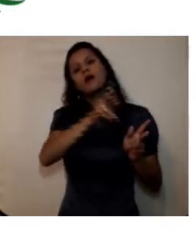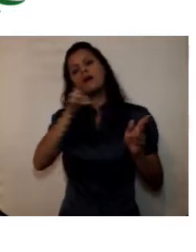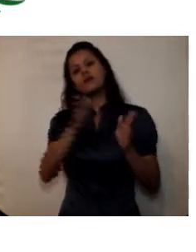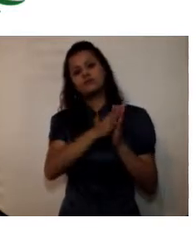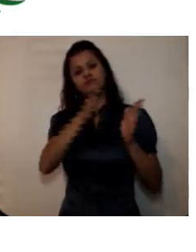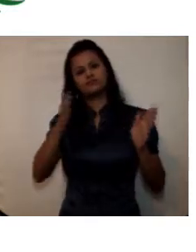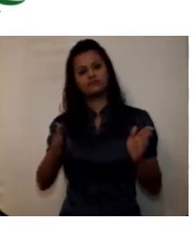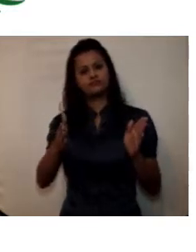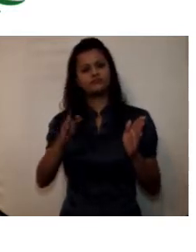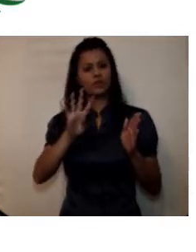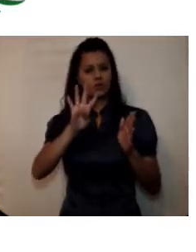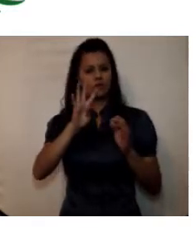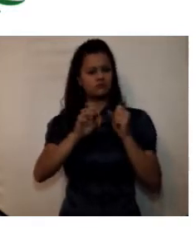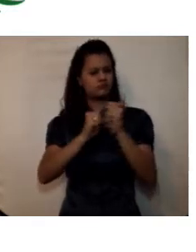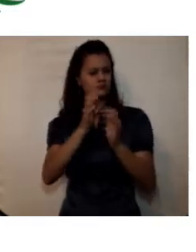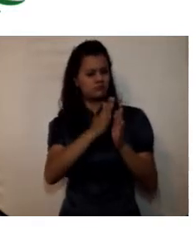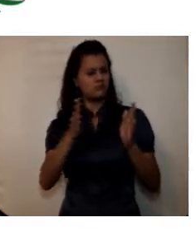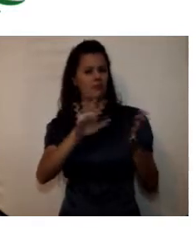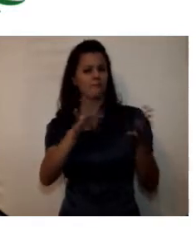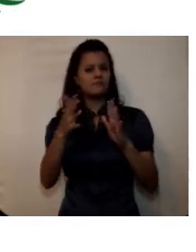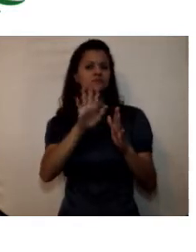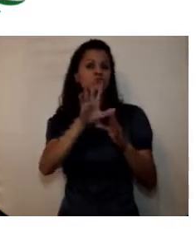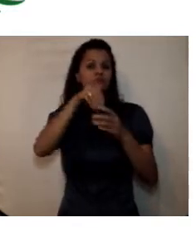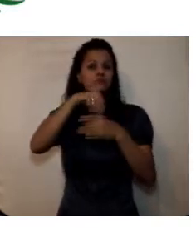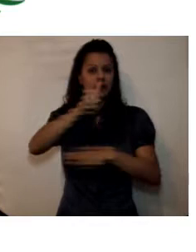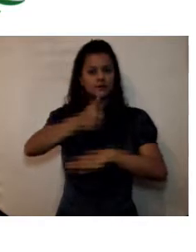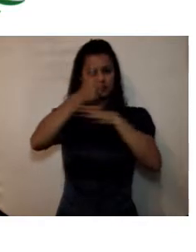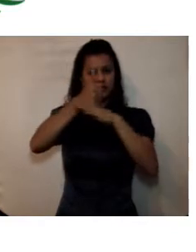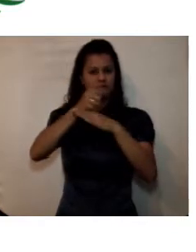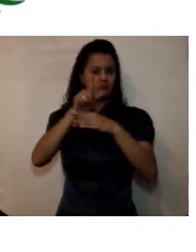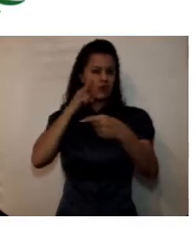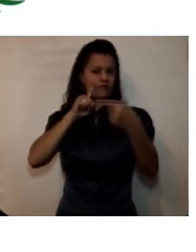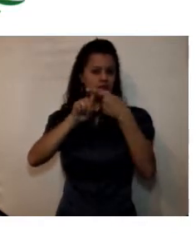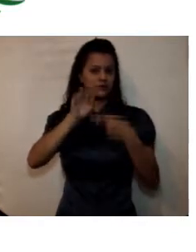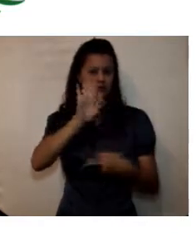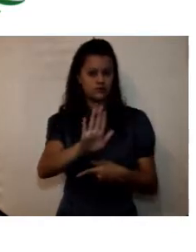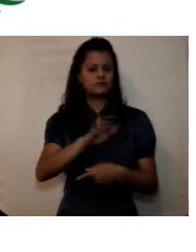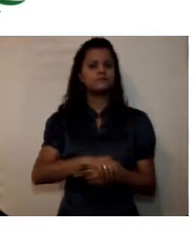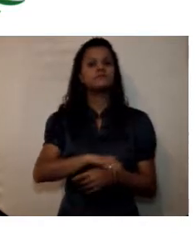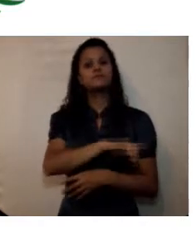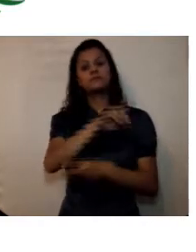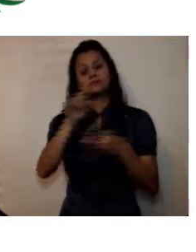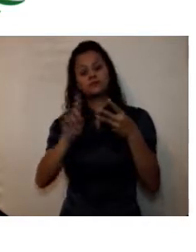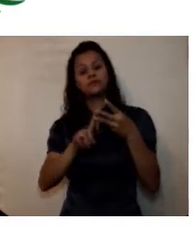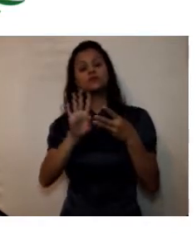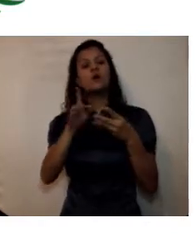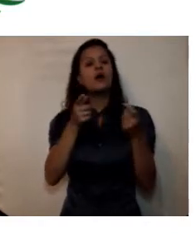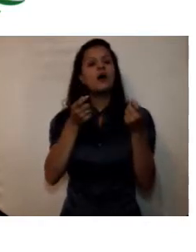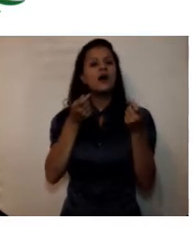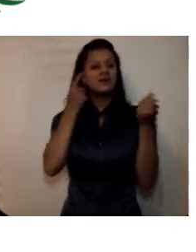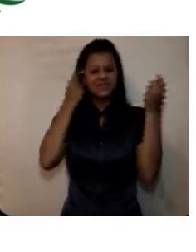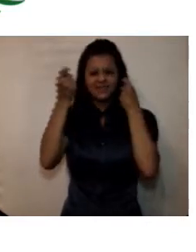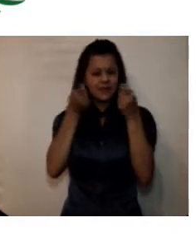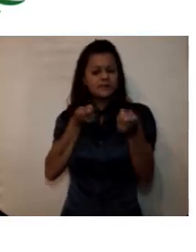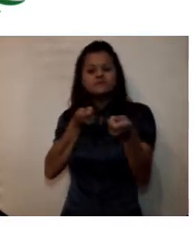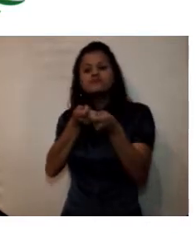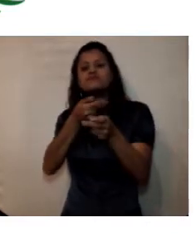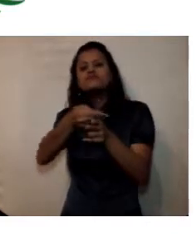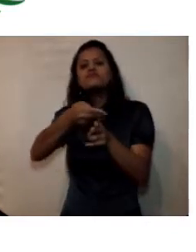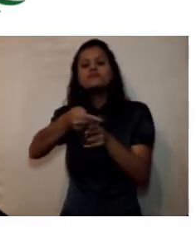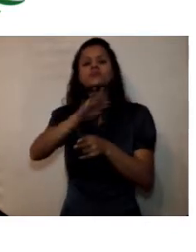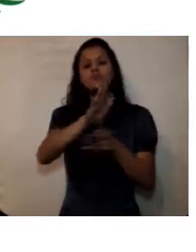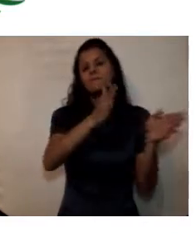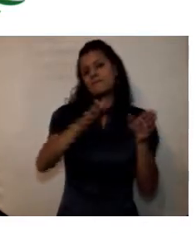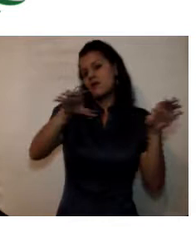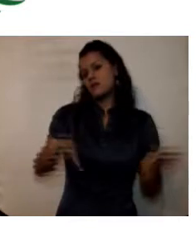se trazan dentro del plan rectoral y finalmente las estrategias de corto plazo están determinadas por el plan de acción